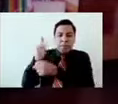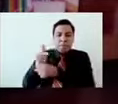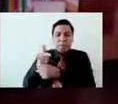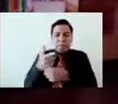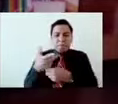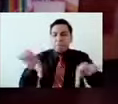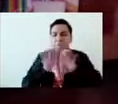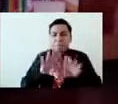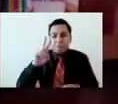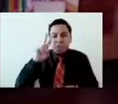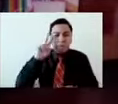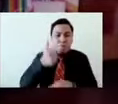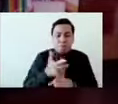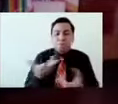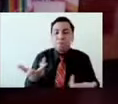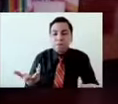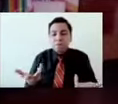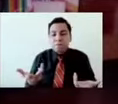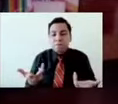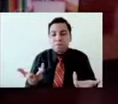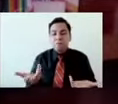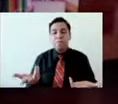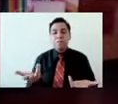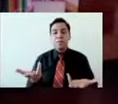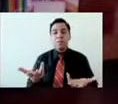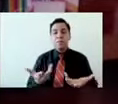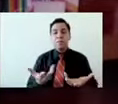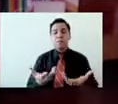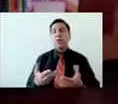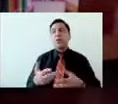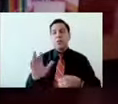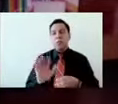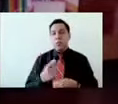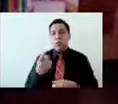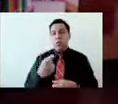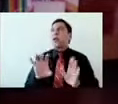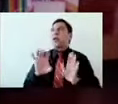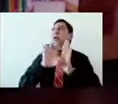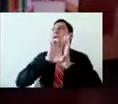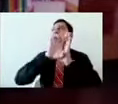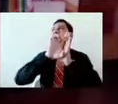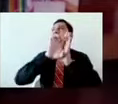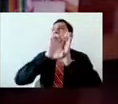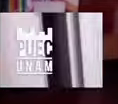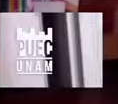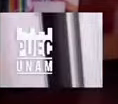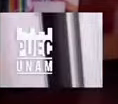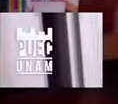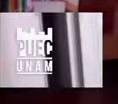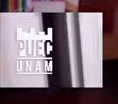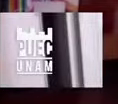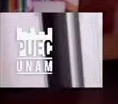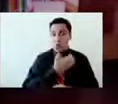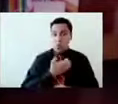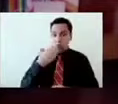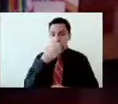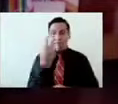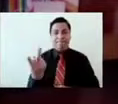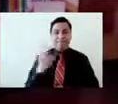Y ligado a ello, si la educación híbrida nos ayudará a superar estas, estas, estos, pues,